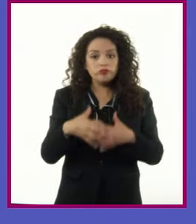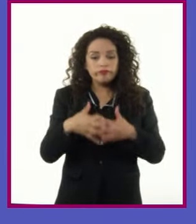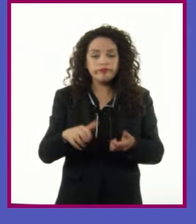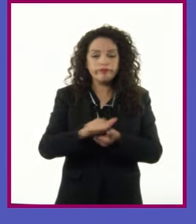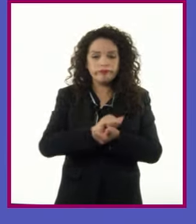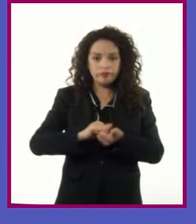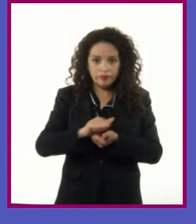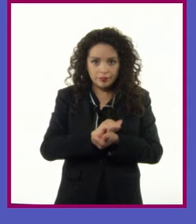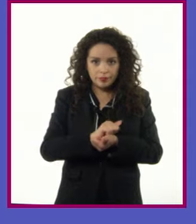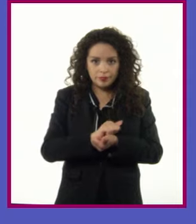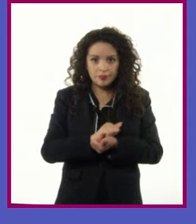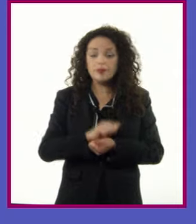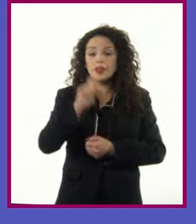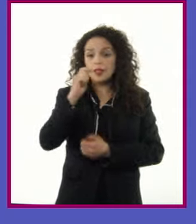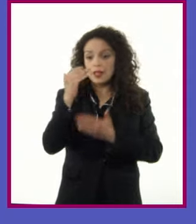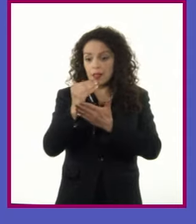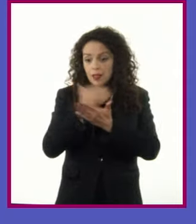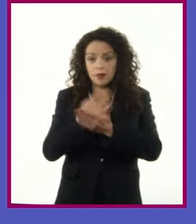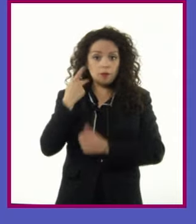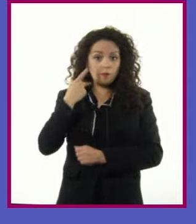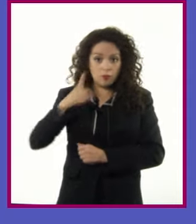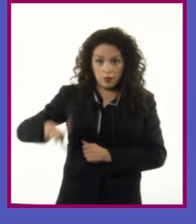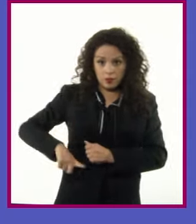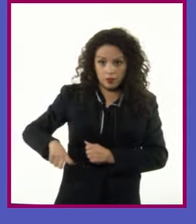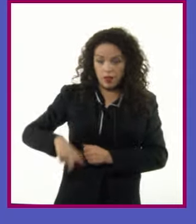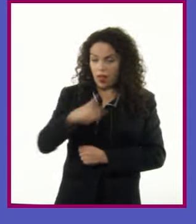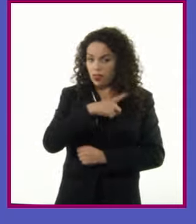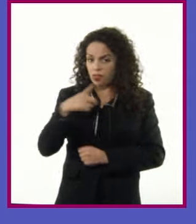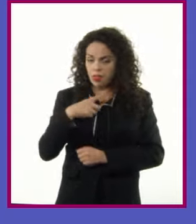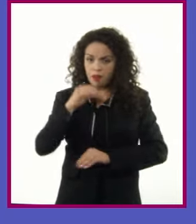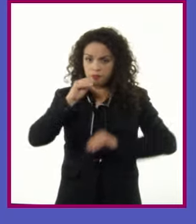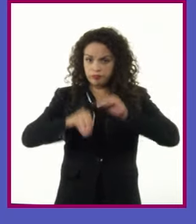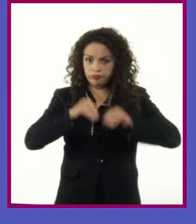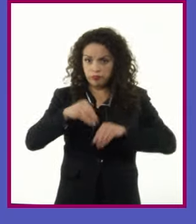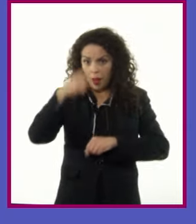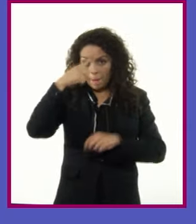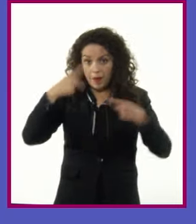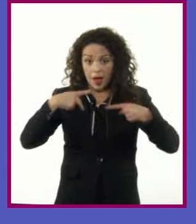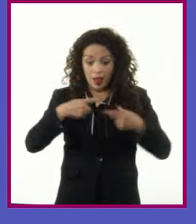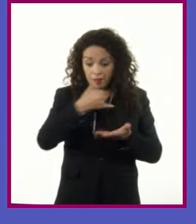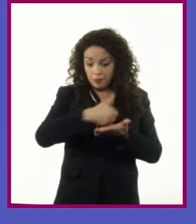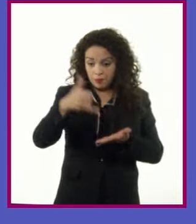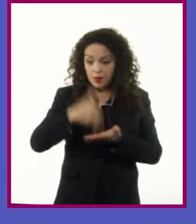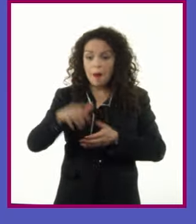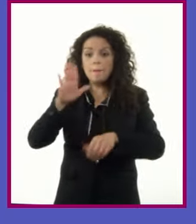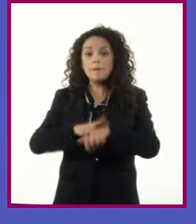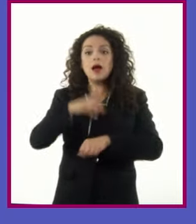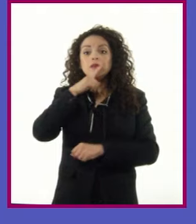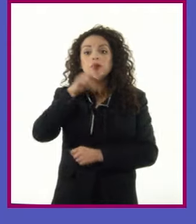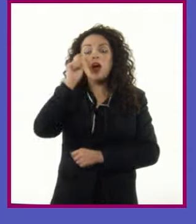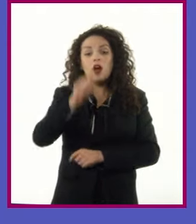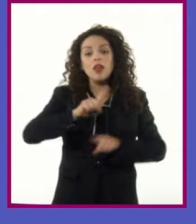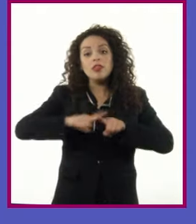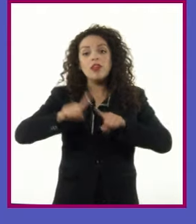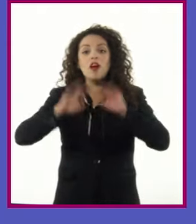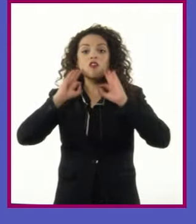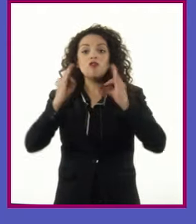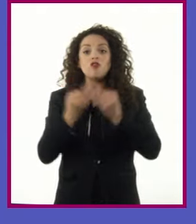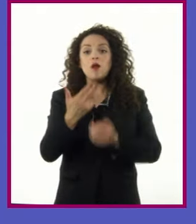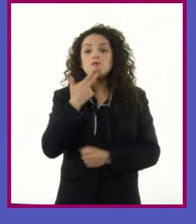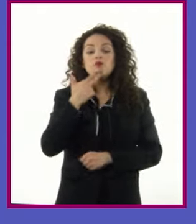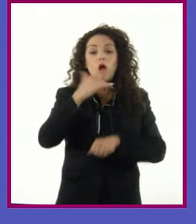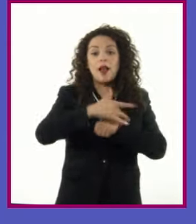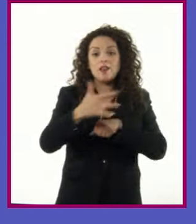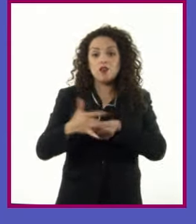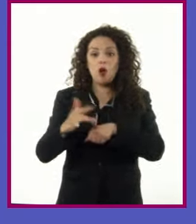políticas públicas deben de ser implementadas Para ayudar a los productores a mejorar los resultados De los diferentes usos del nopal Con